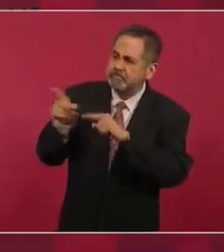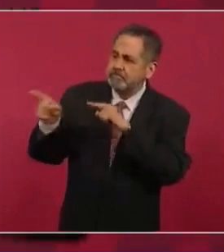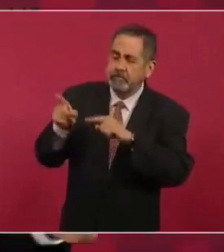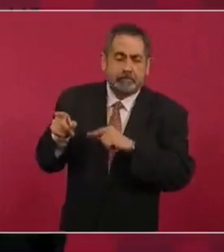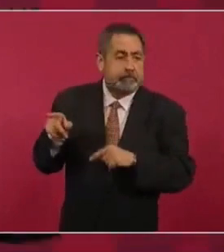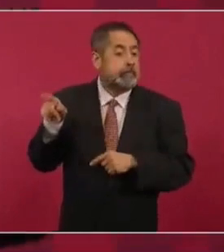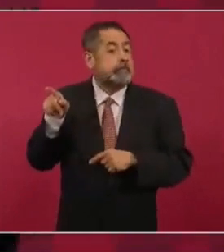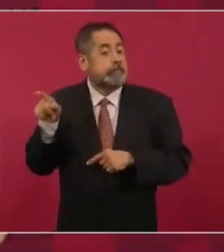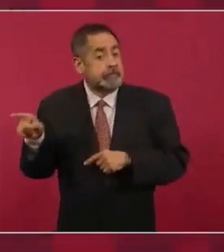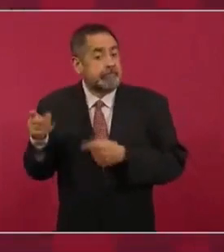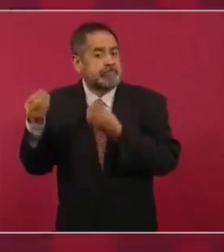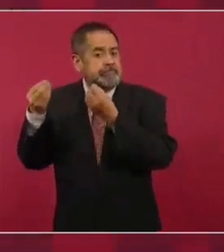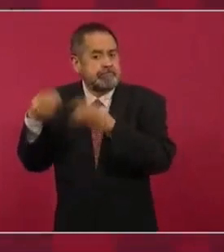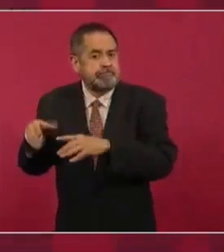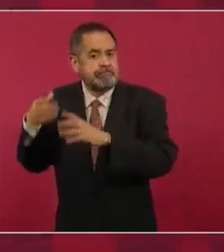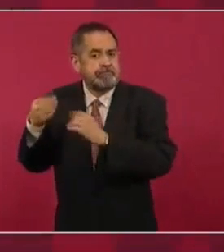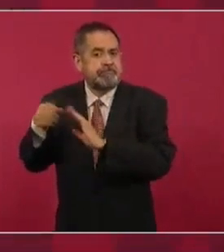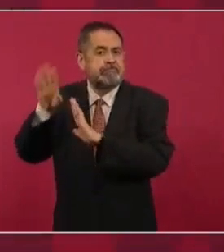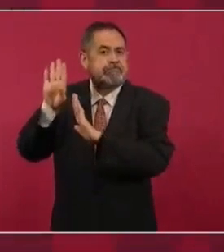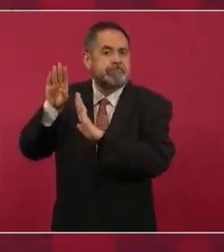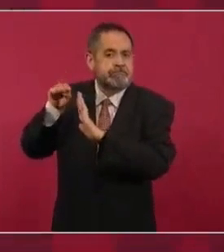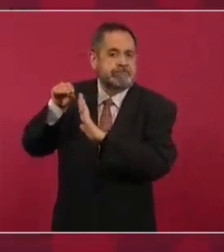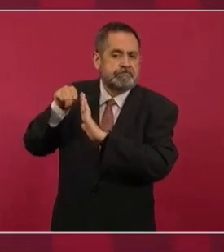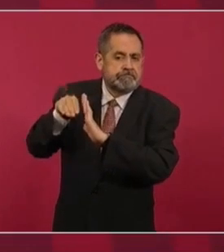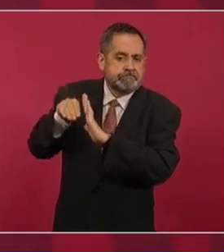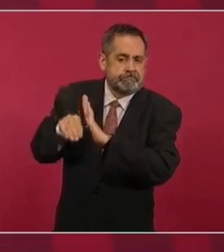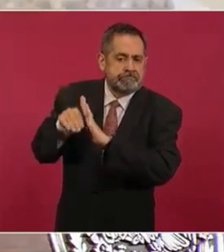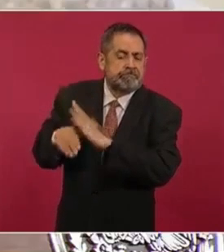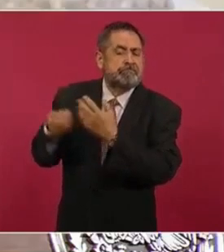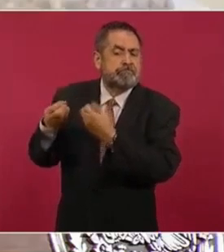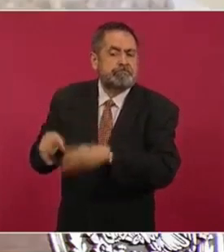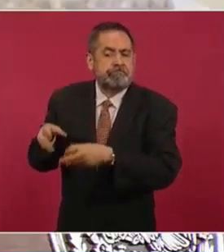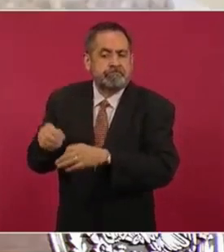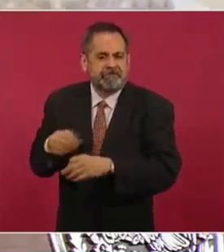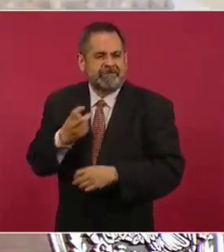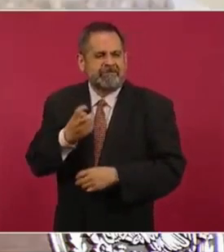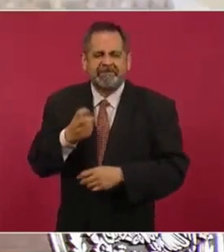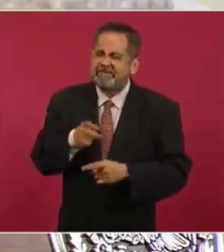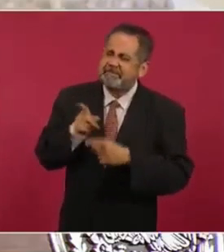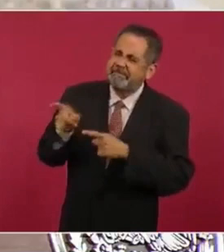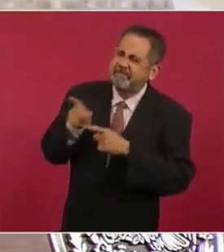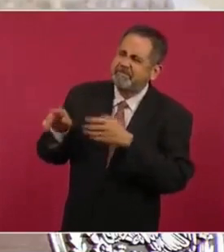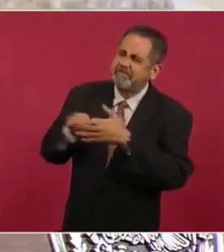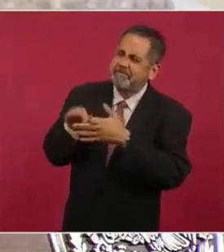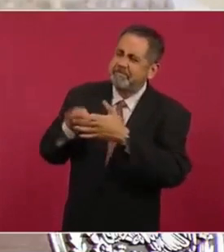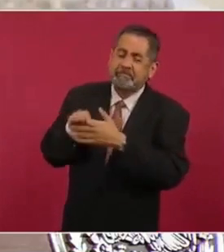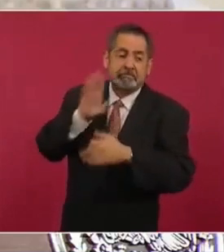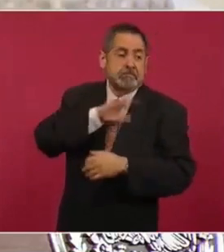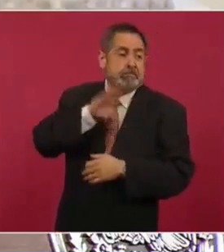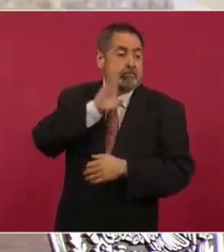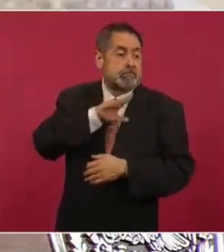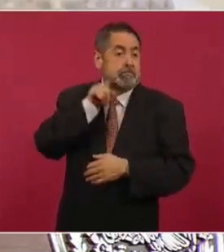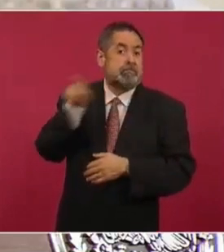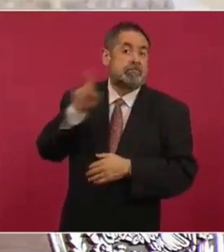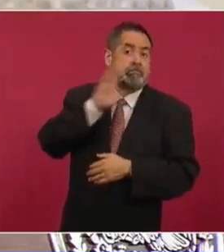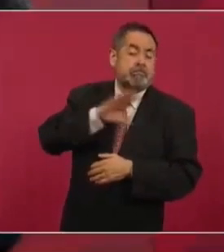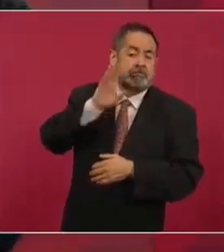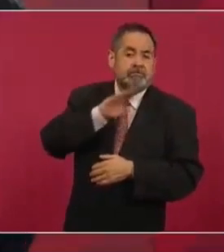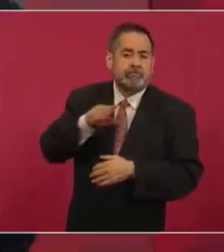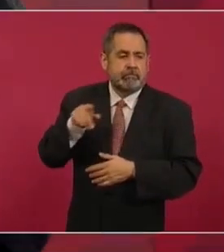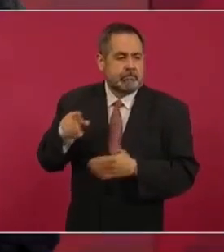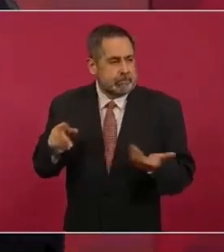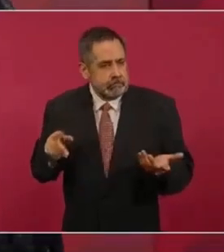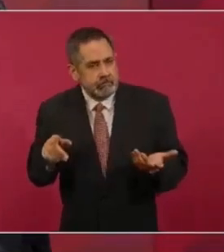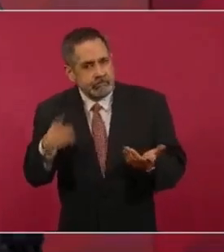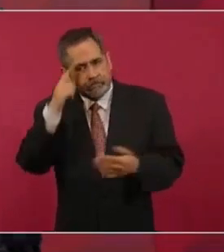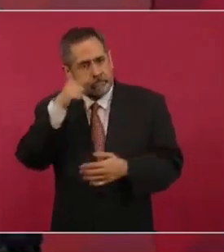para que no haya transformación, para